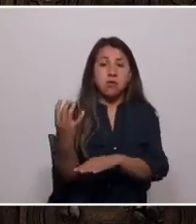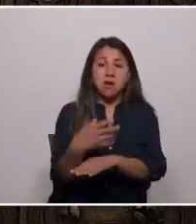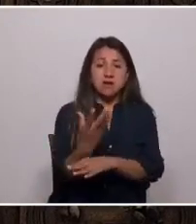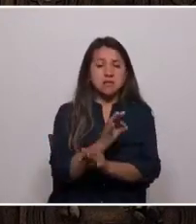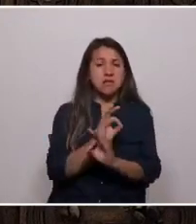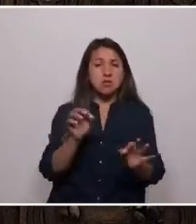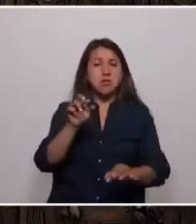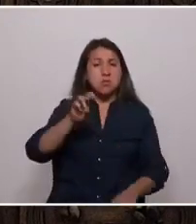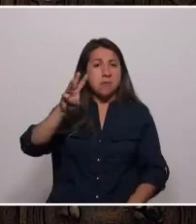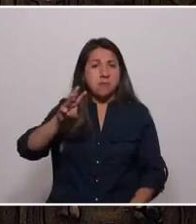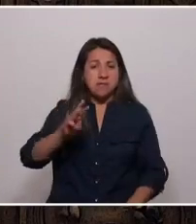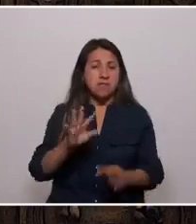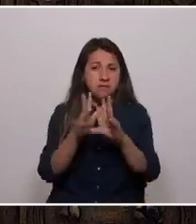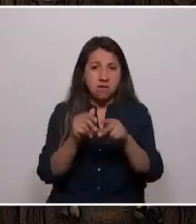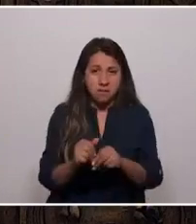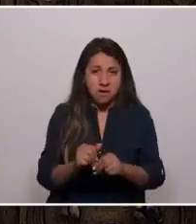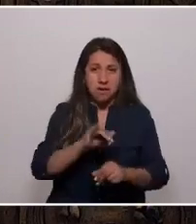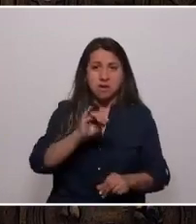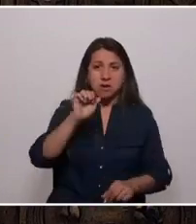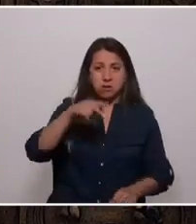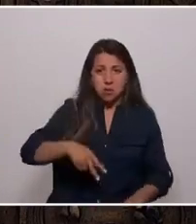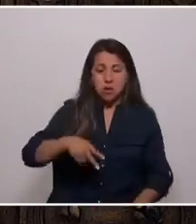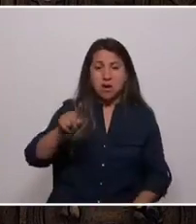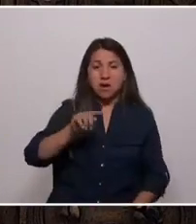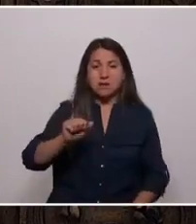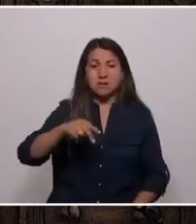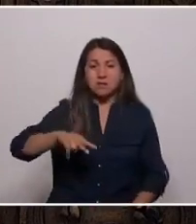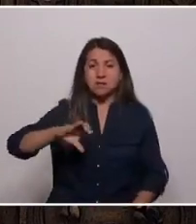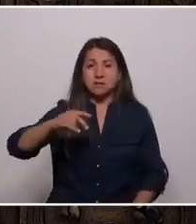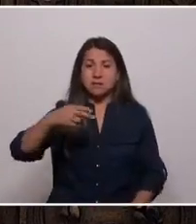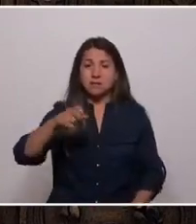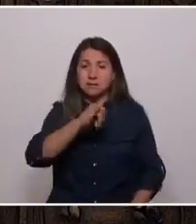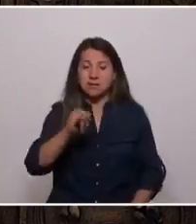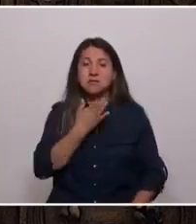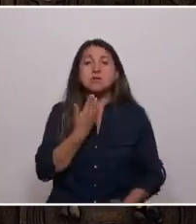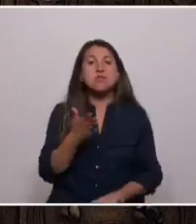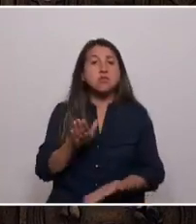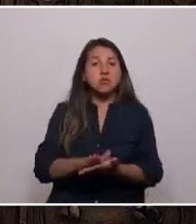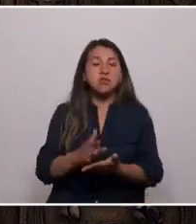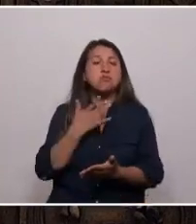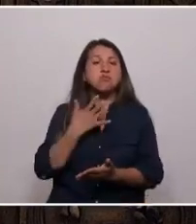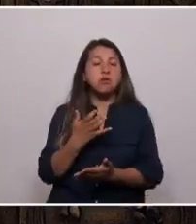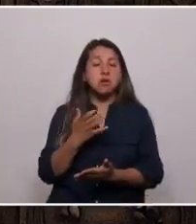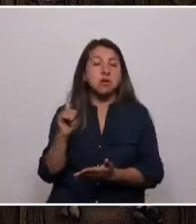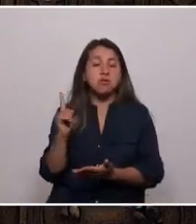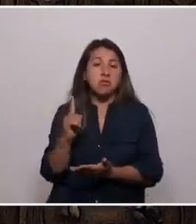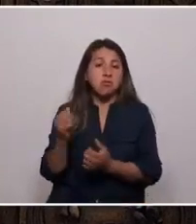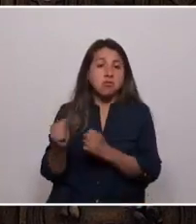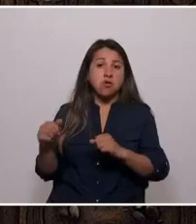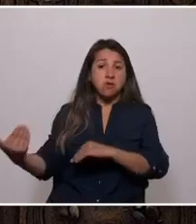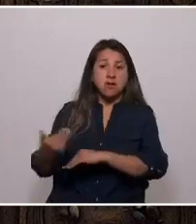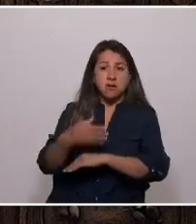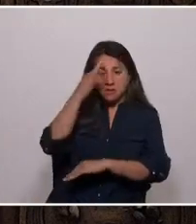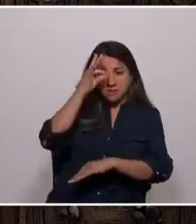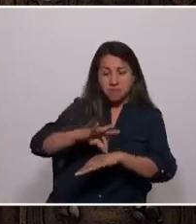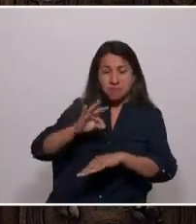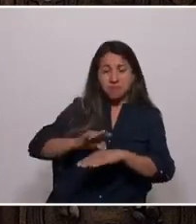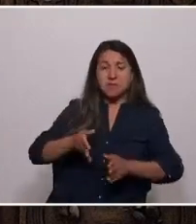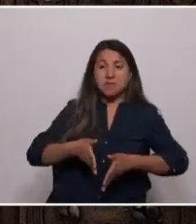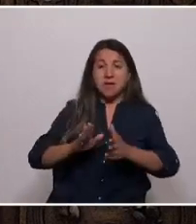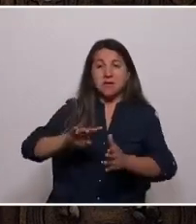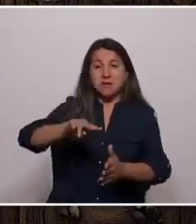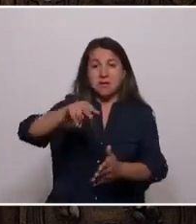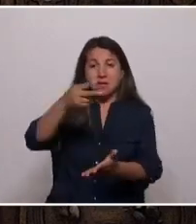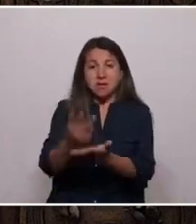padre de familia como Juan Sánchez Chodil, que murió simplemente por no ser atendido, caído en la calle a